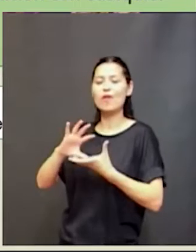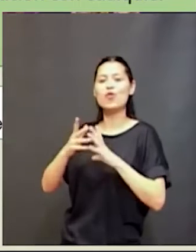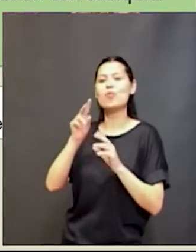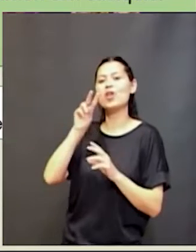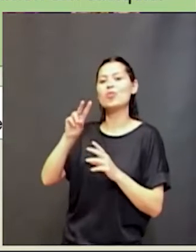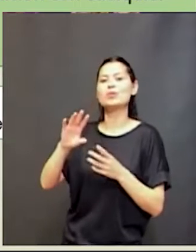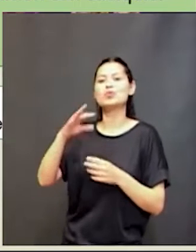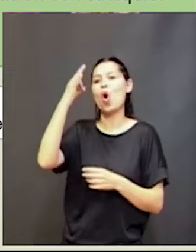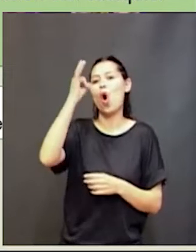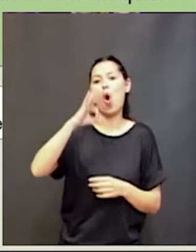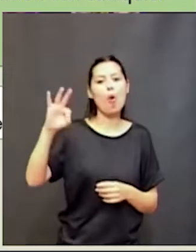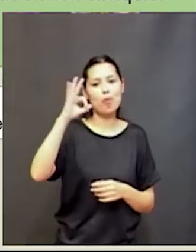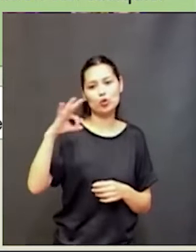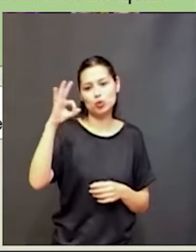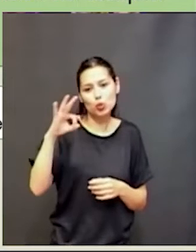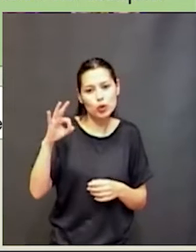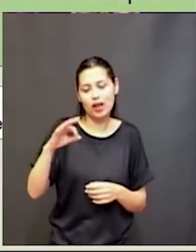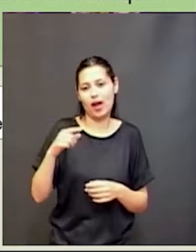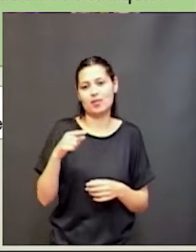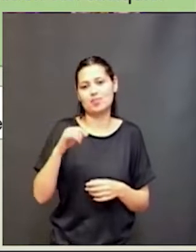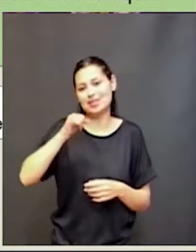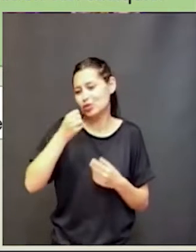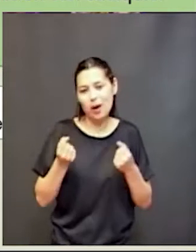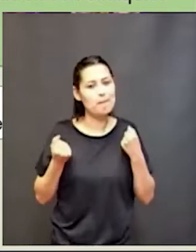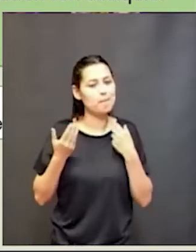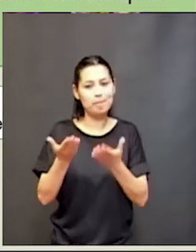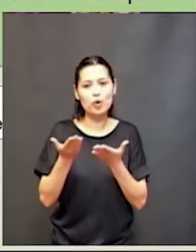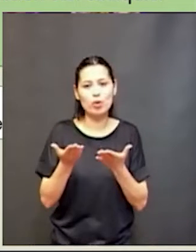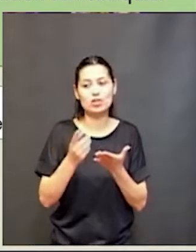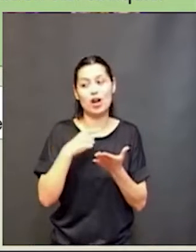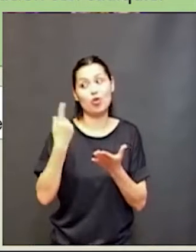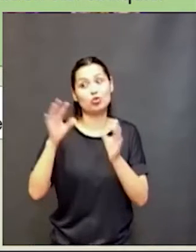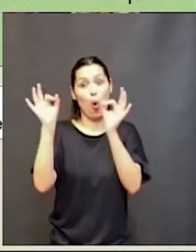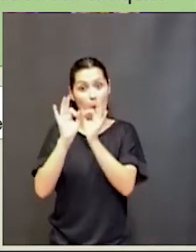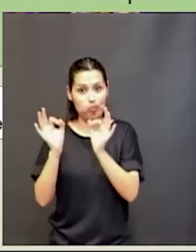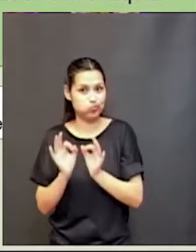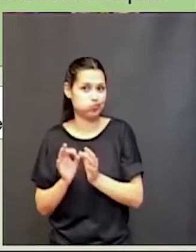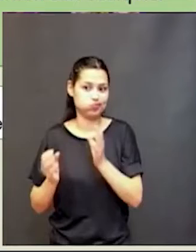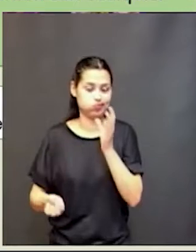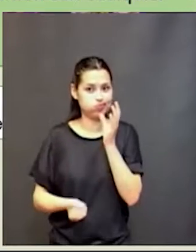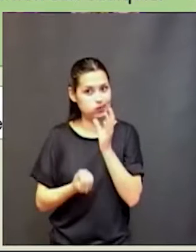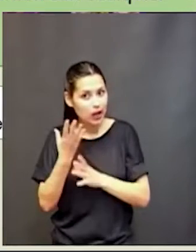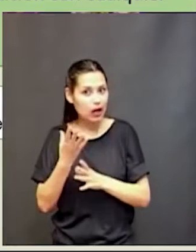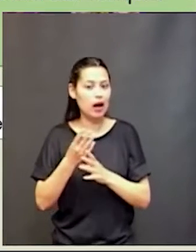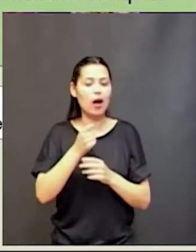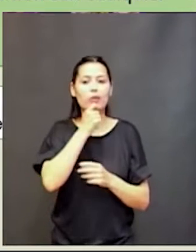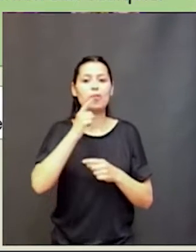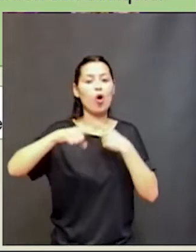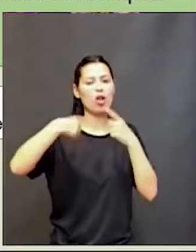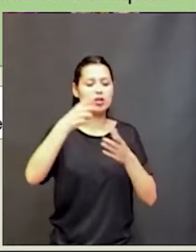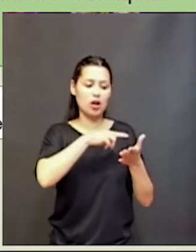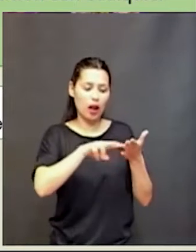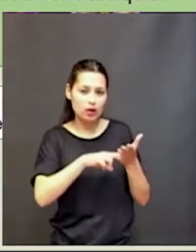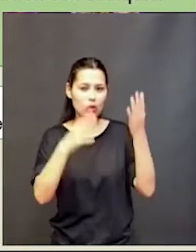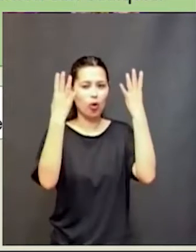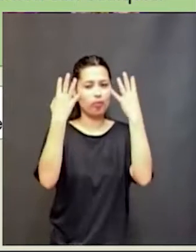únicos donde necesitamos diseñar programas estratégicos de desarrollo de la lectura, de la matemática, de la